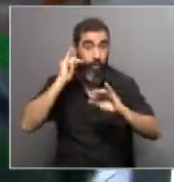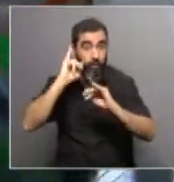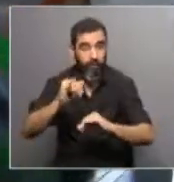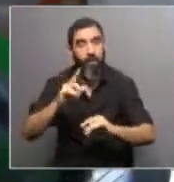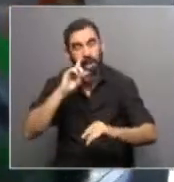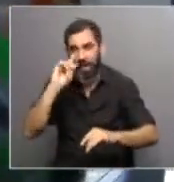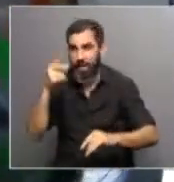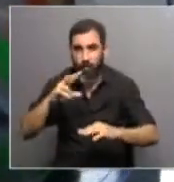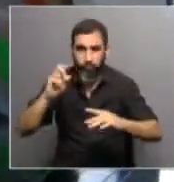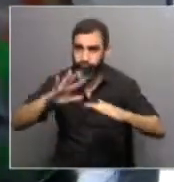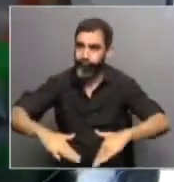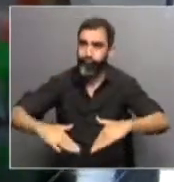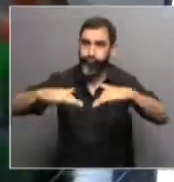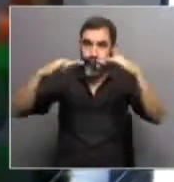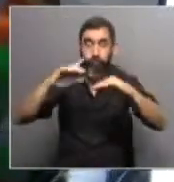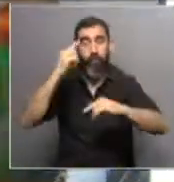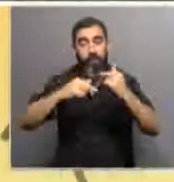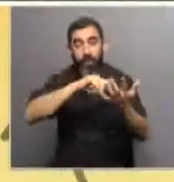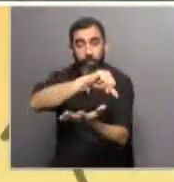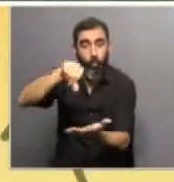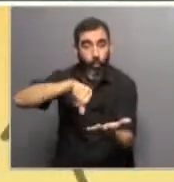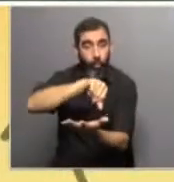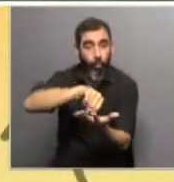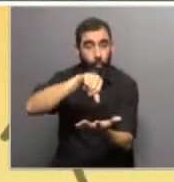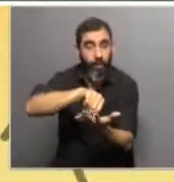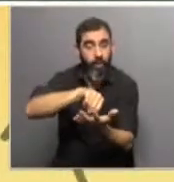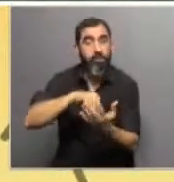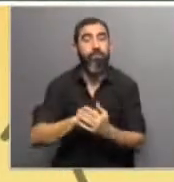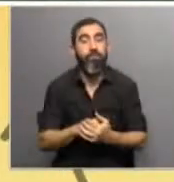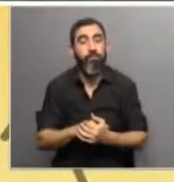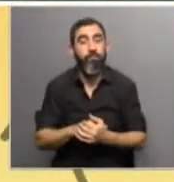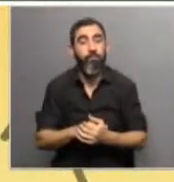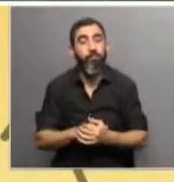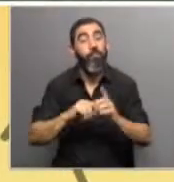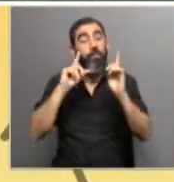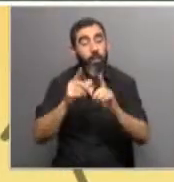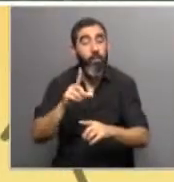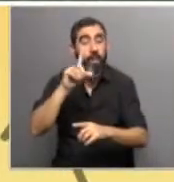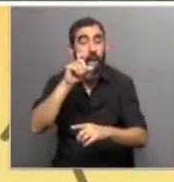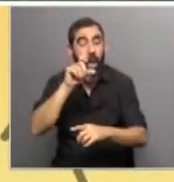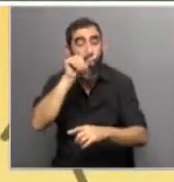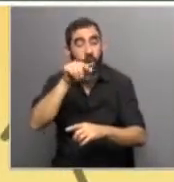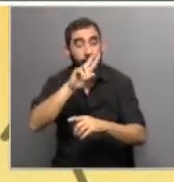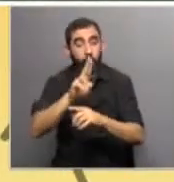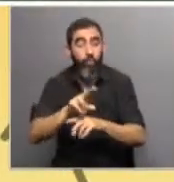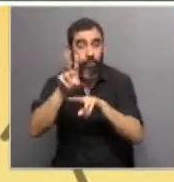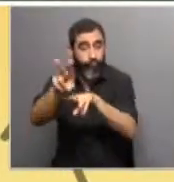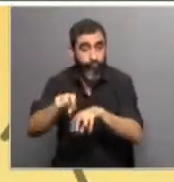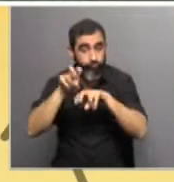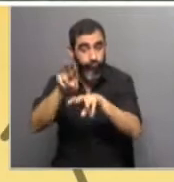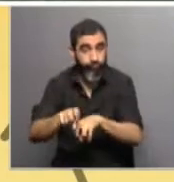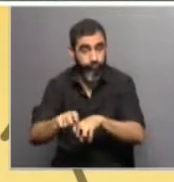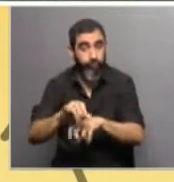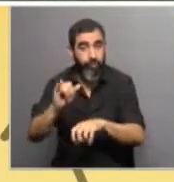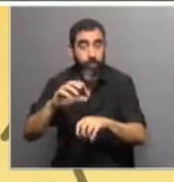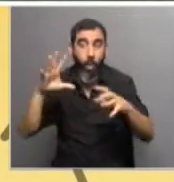rápidas en todas las ciudades, inclusive el agua que se usa para la agropecuaria. Si uno tiene